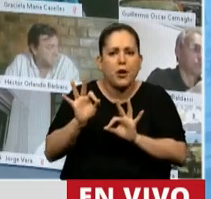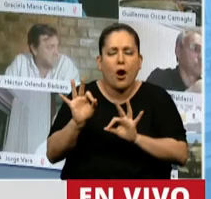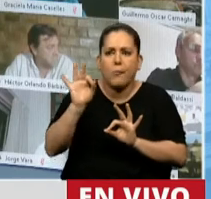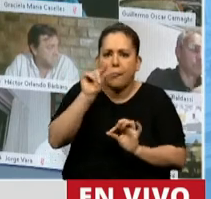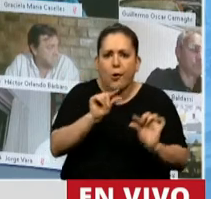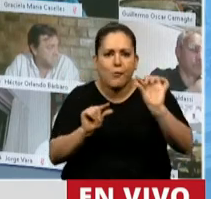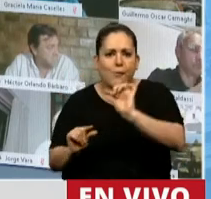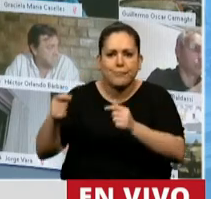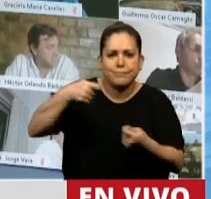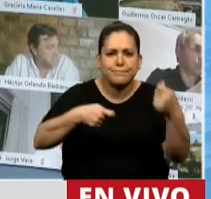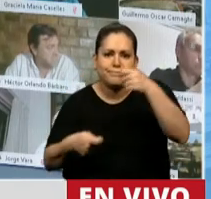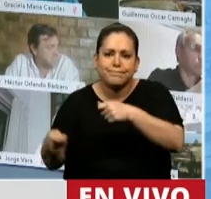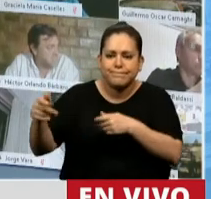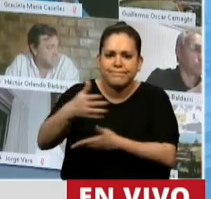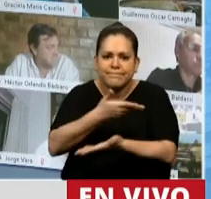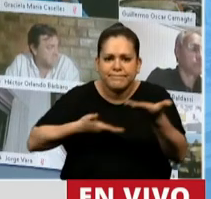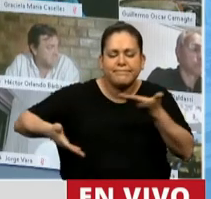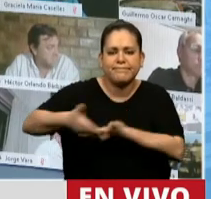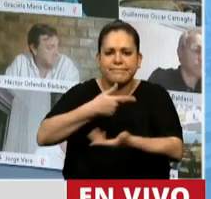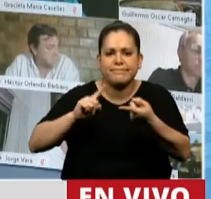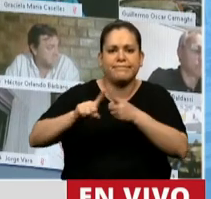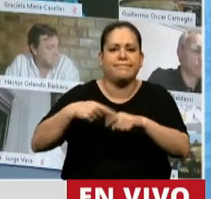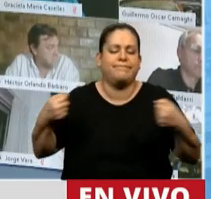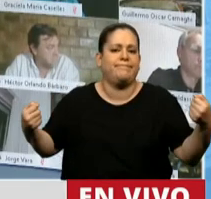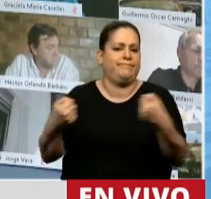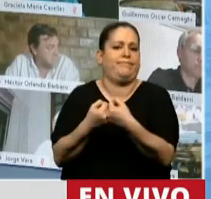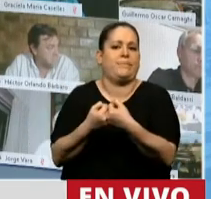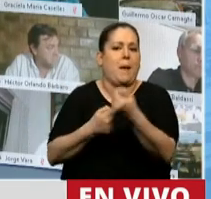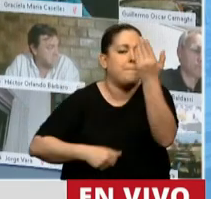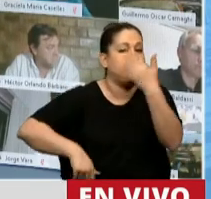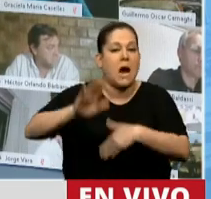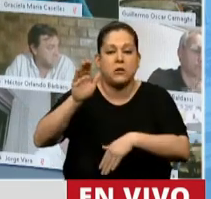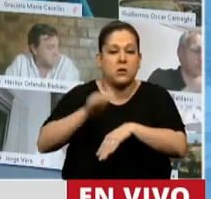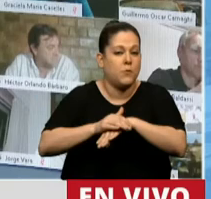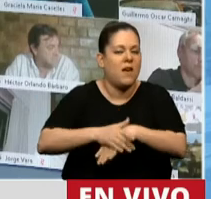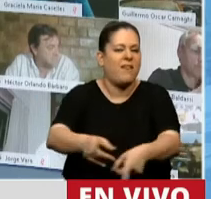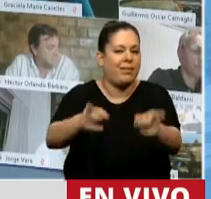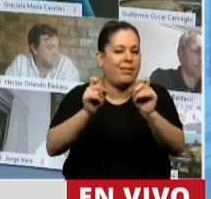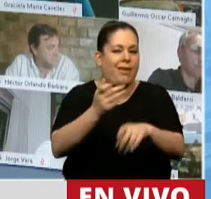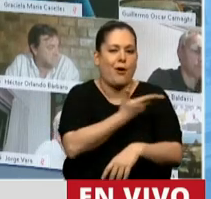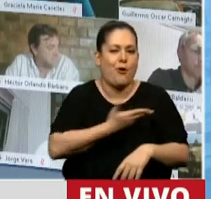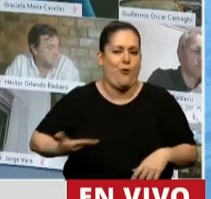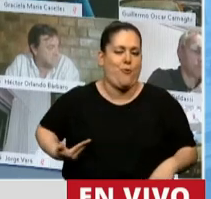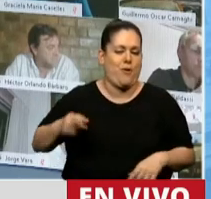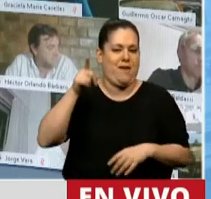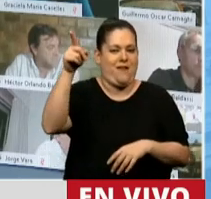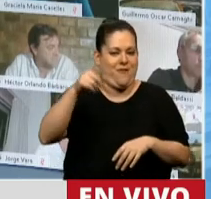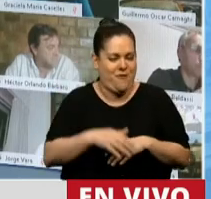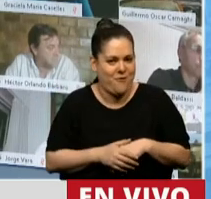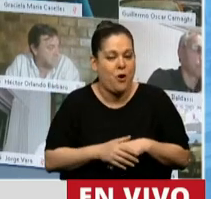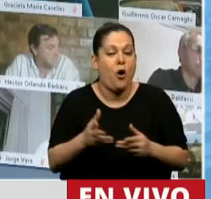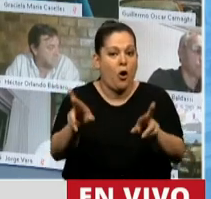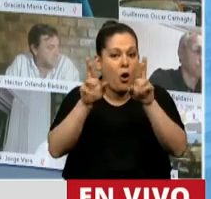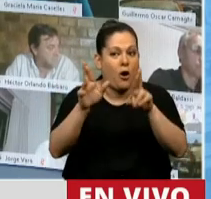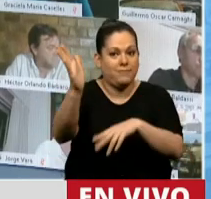Para construir consensos necesitamos de todas las partes y la mayor responsabilidad la tiene hoy el Gobierno Nacional. Ojalá seamos convocados a